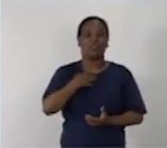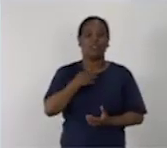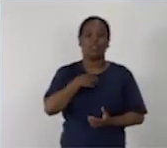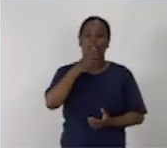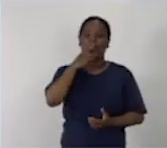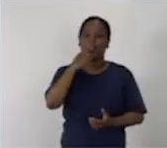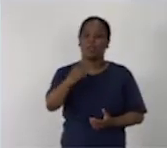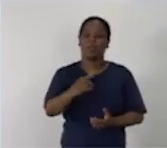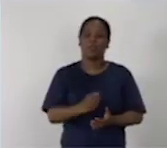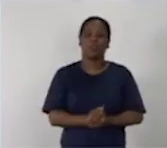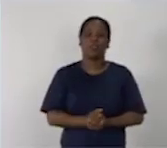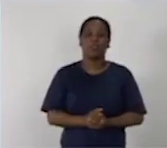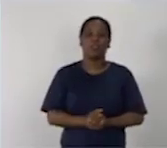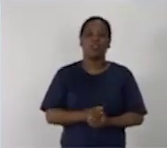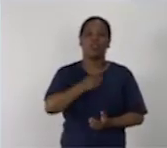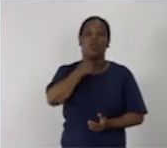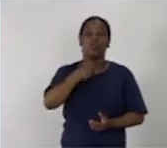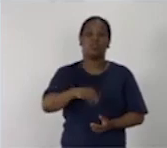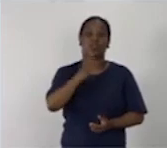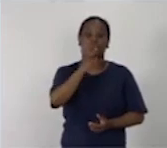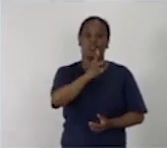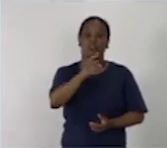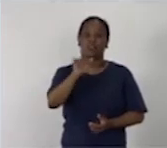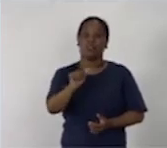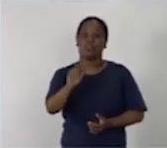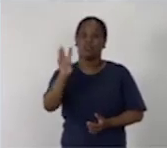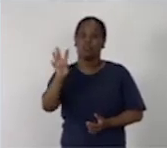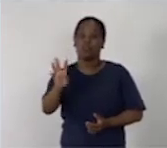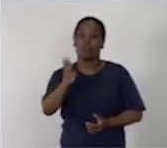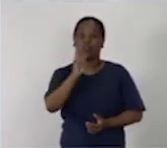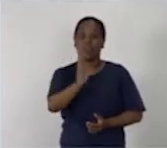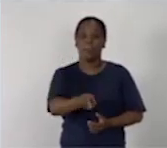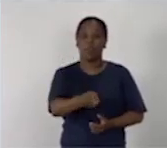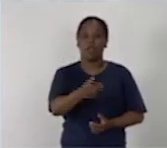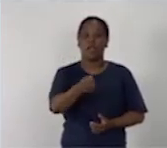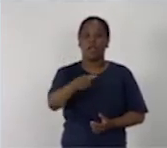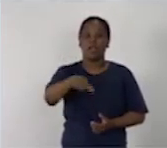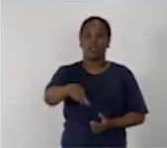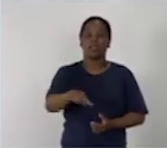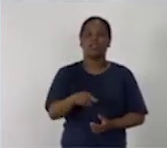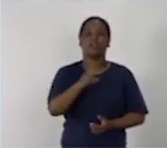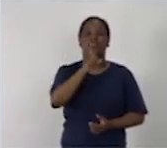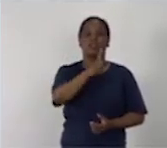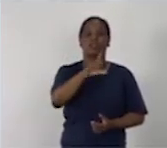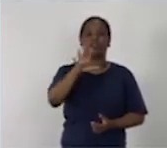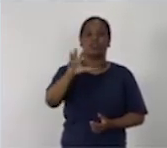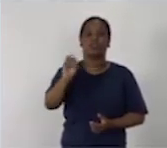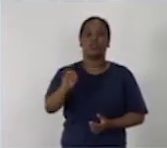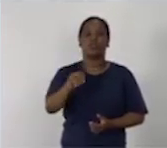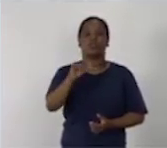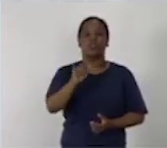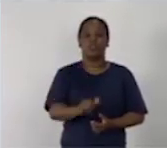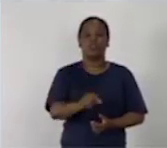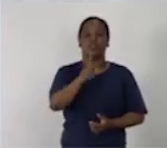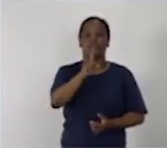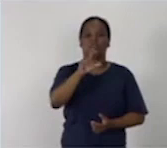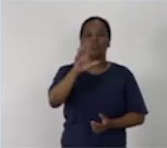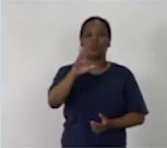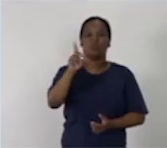ilustraciones, tienen que responder en los ejercicios 3 y 4 de las páginas 150 y